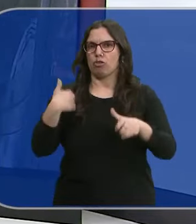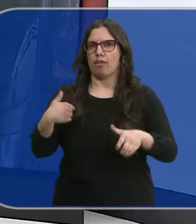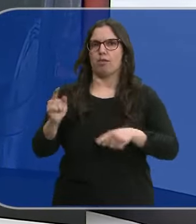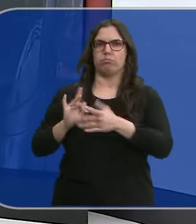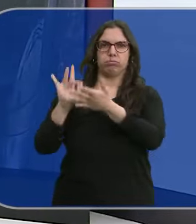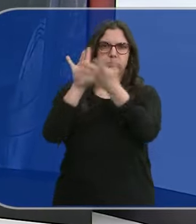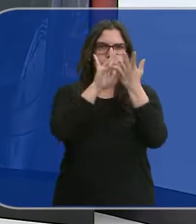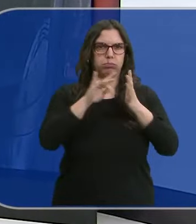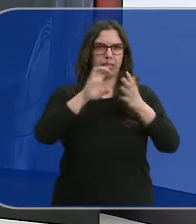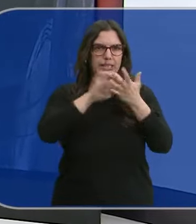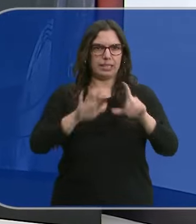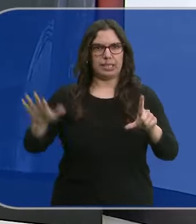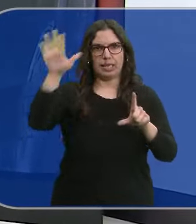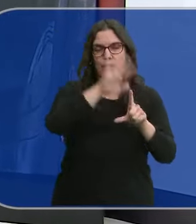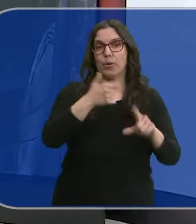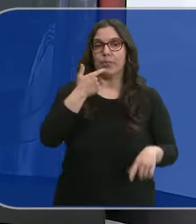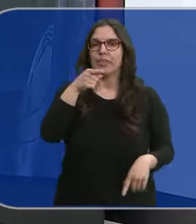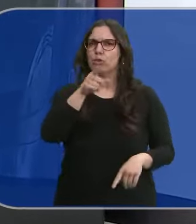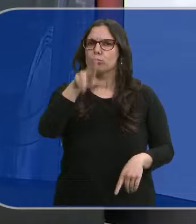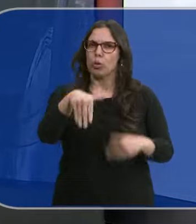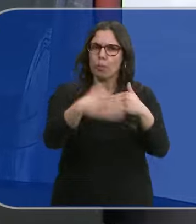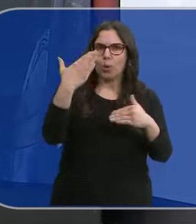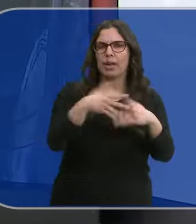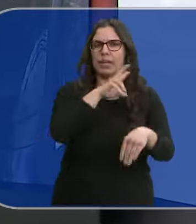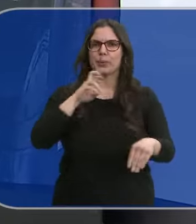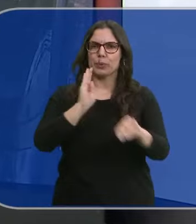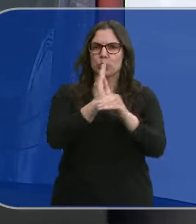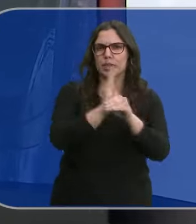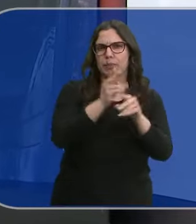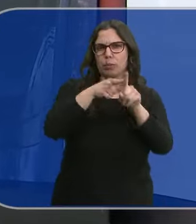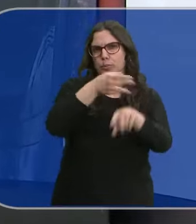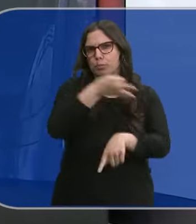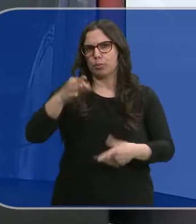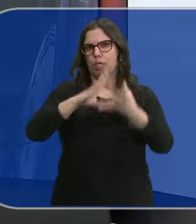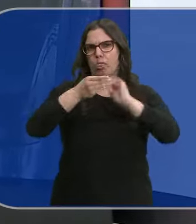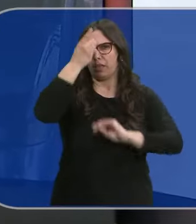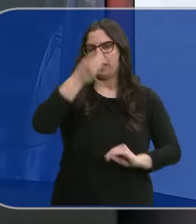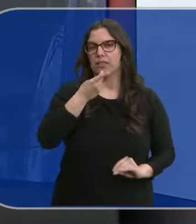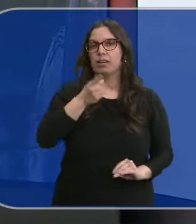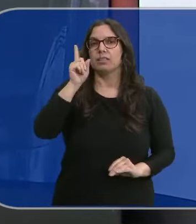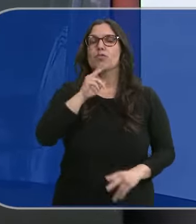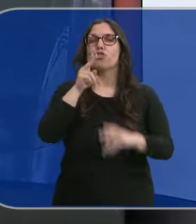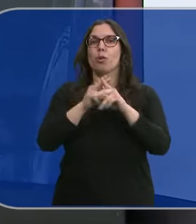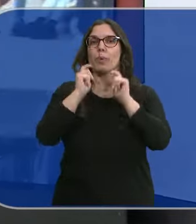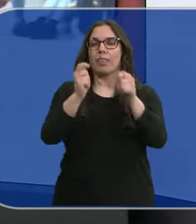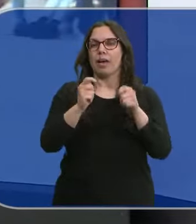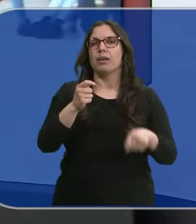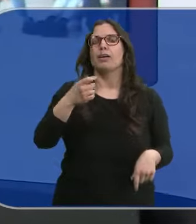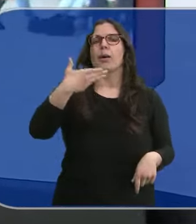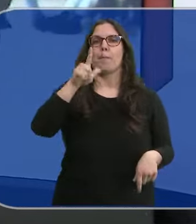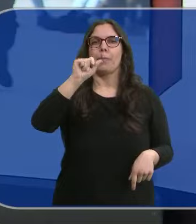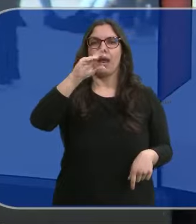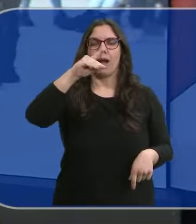Castilla y León en toda la comunidad. La definen como moderna, sostenible, eficiente y digital y llevará el nombre de Blanca de Castilla.